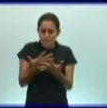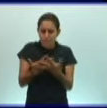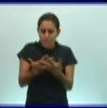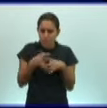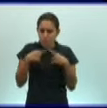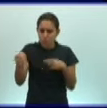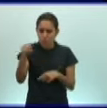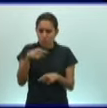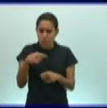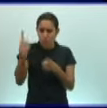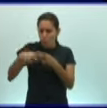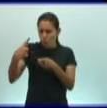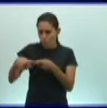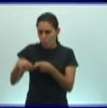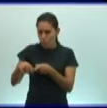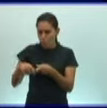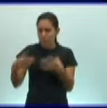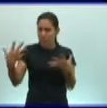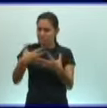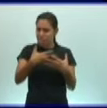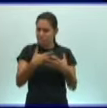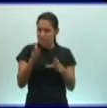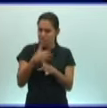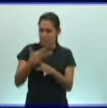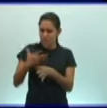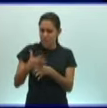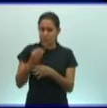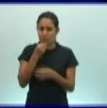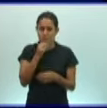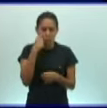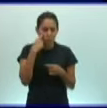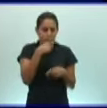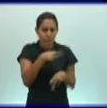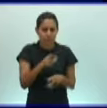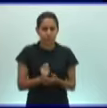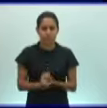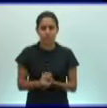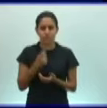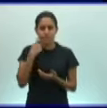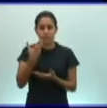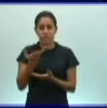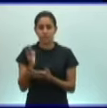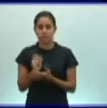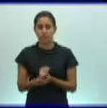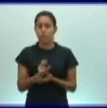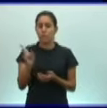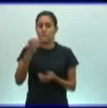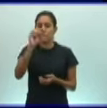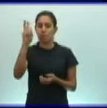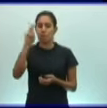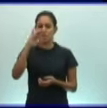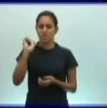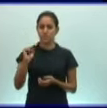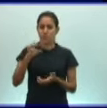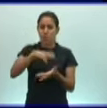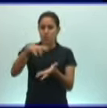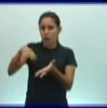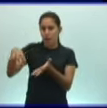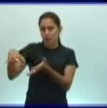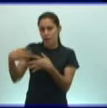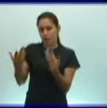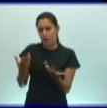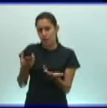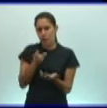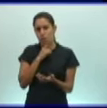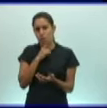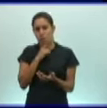semejanza podemos apreciar? Bien, tenemos por aquí los políferos seleniterados en cuanto al hábitat, los platermintos y los nematermintos, la simetría